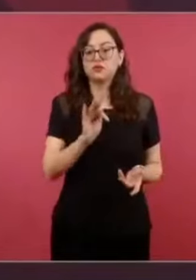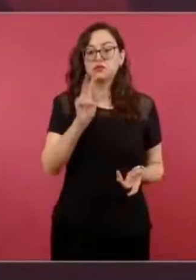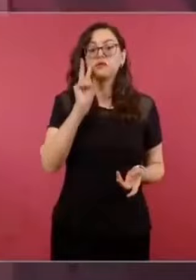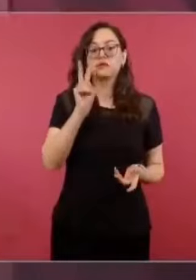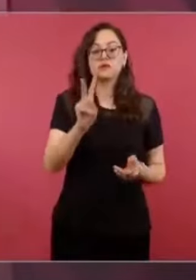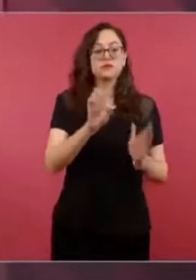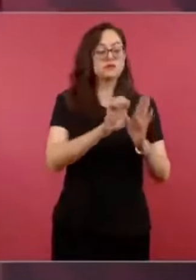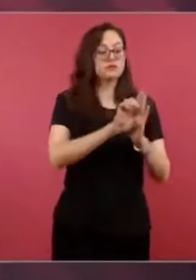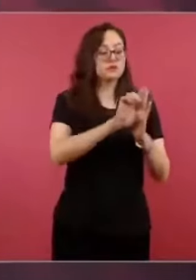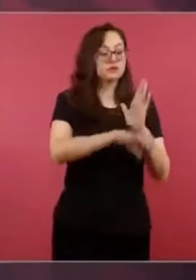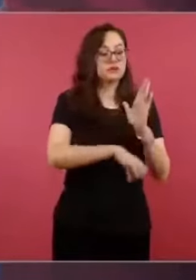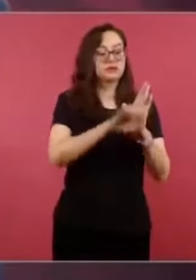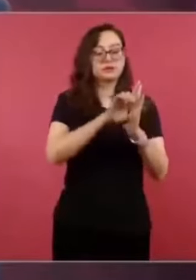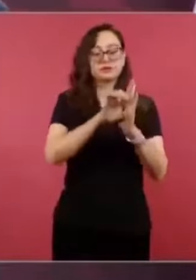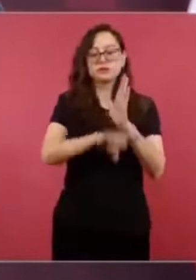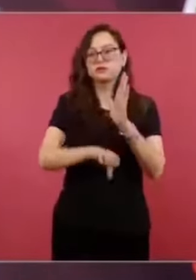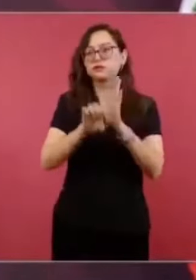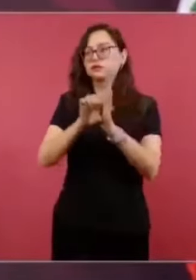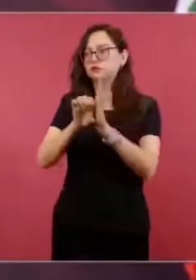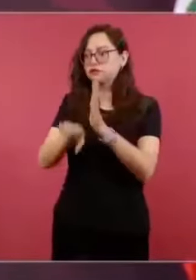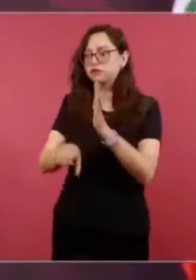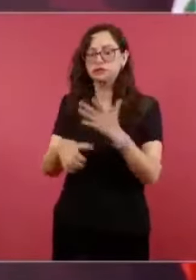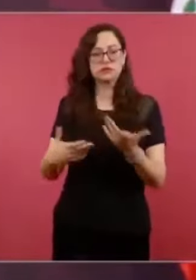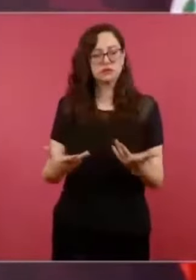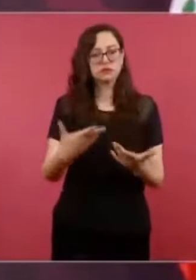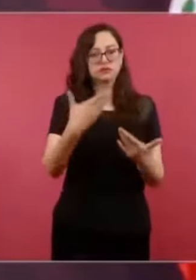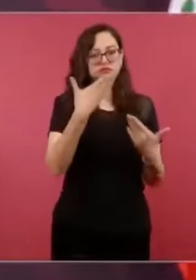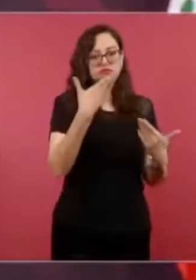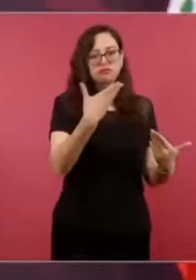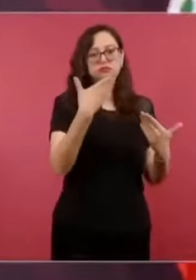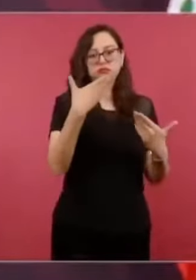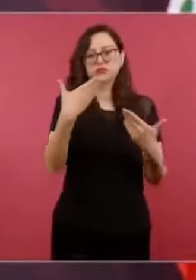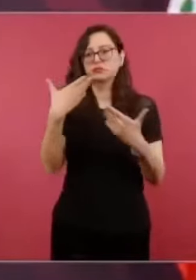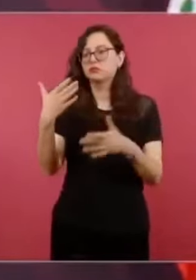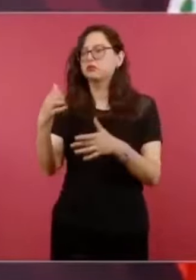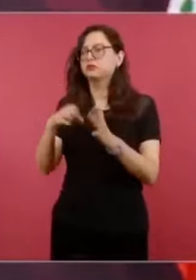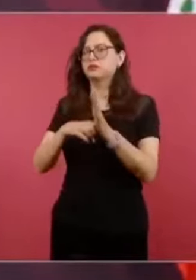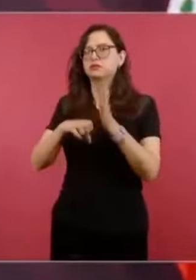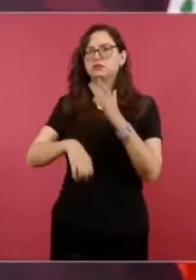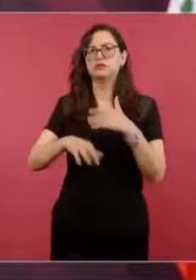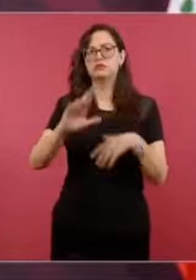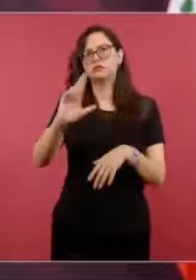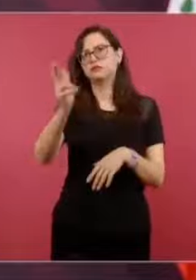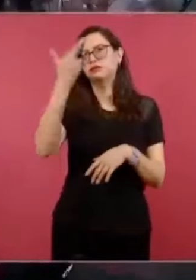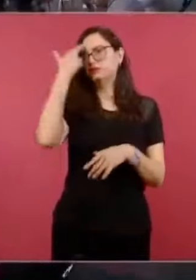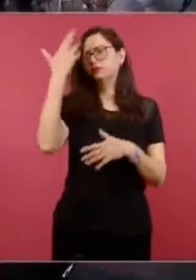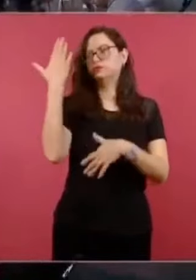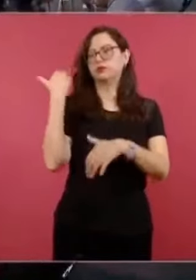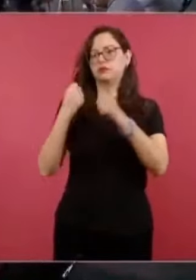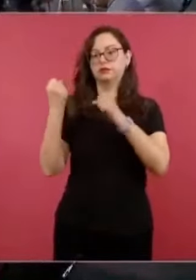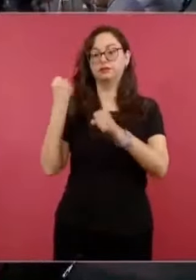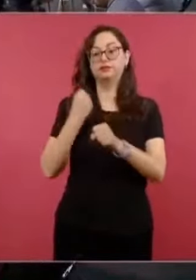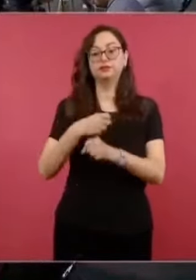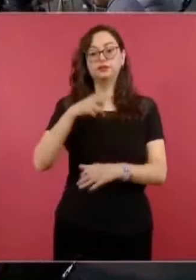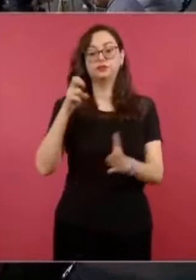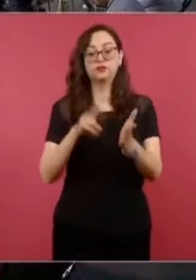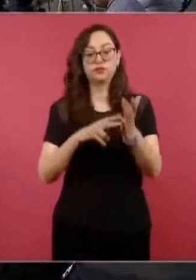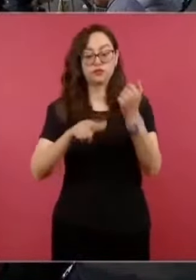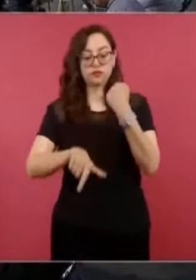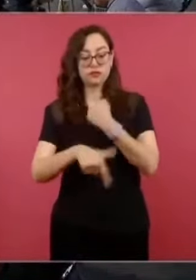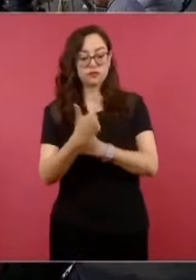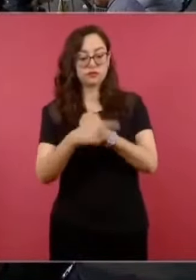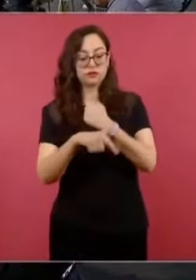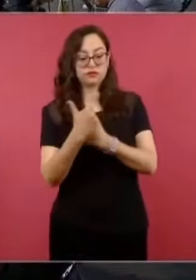Yo recuerdo que cuando la campaña del 12 tenían el control